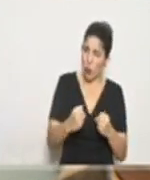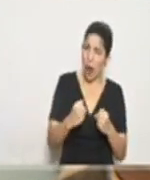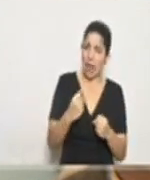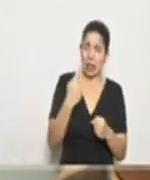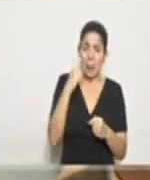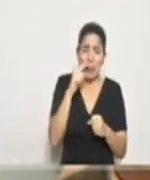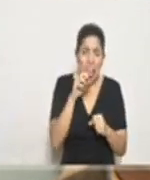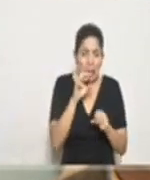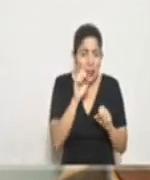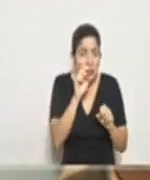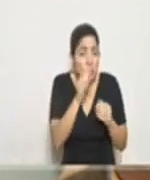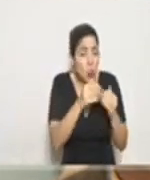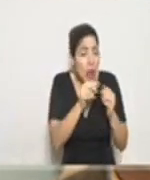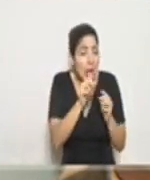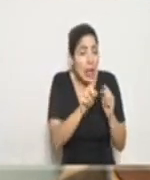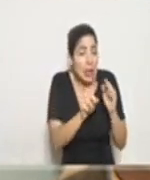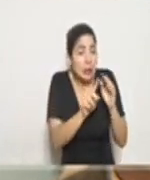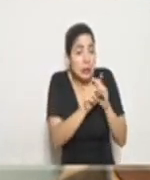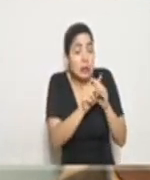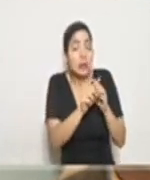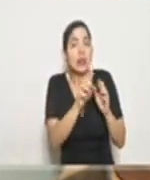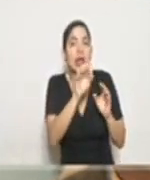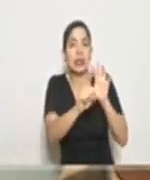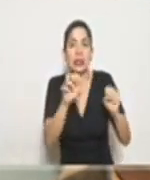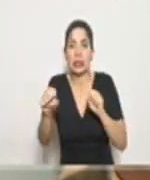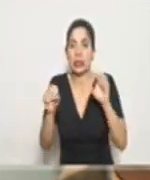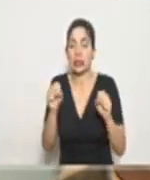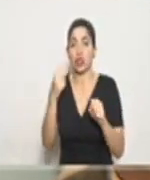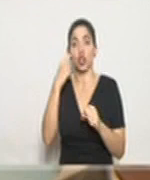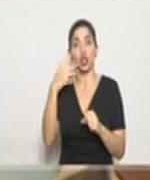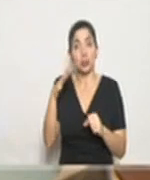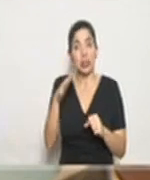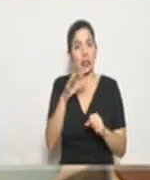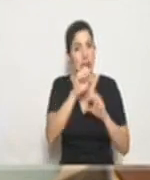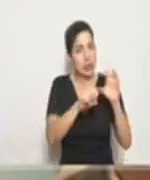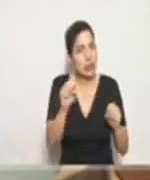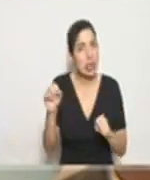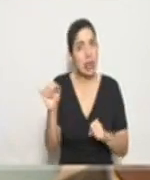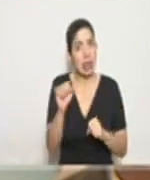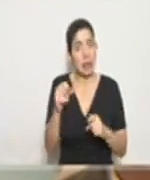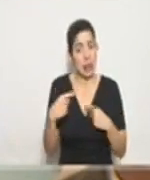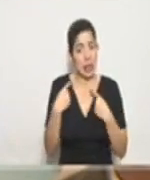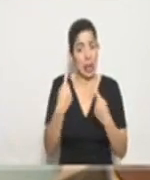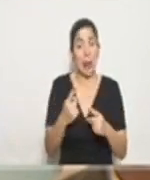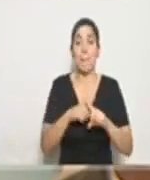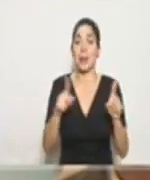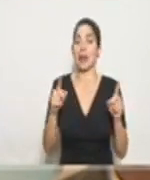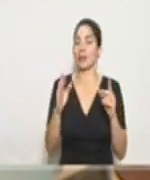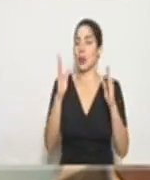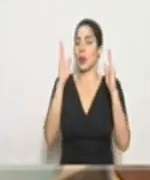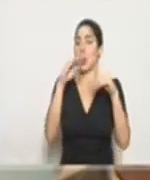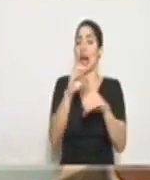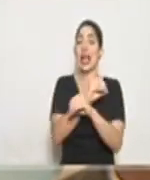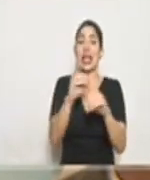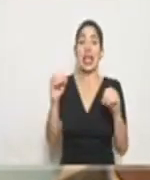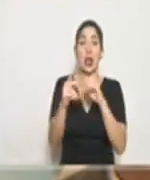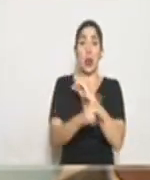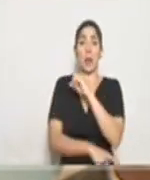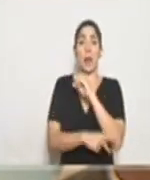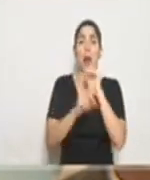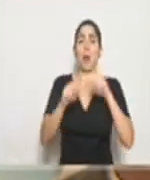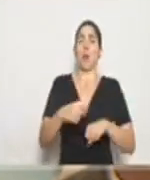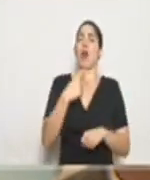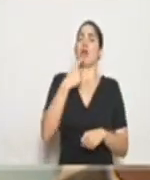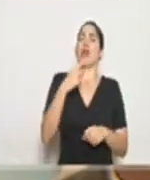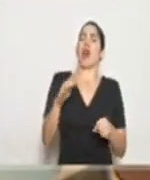sensible para detectar los casos que se clasifiquen como sospechosos, insisto, ningún país puede de forma categórica,